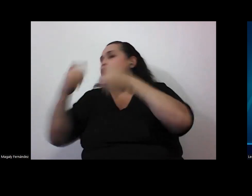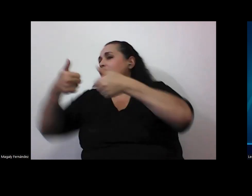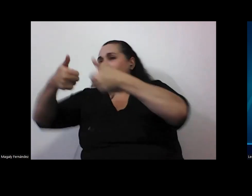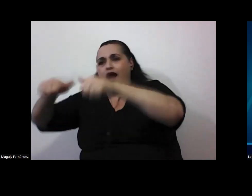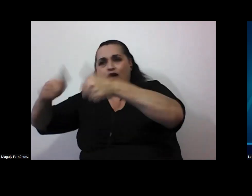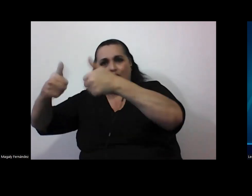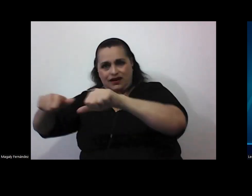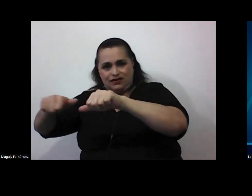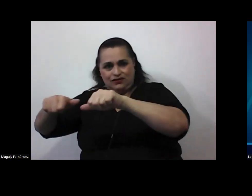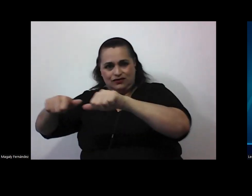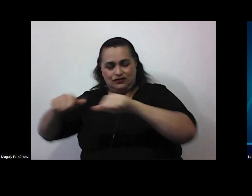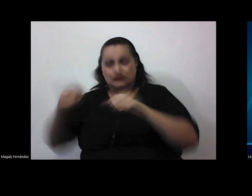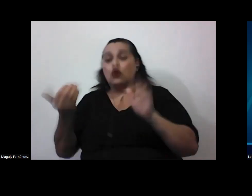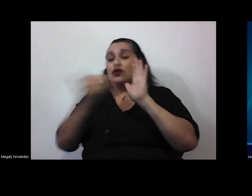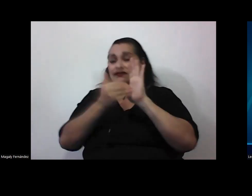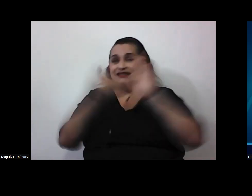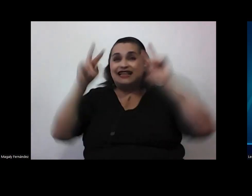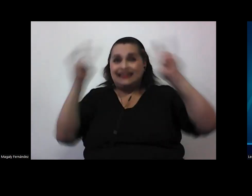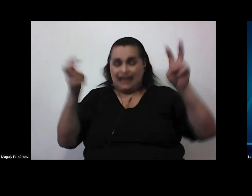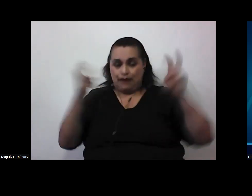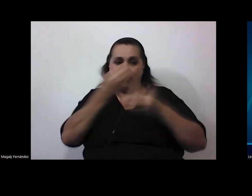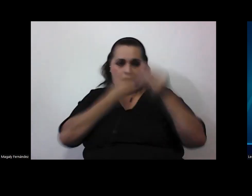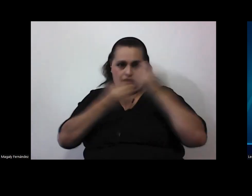vuelvo al tema de los transgénicos